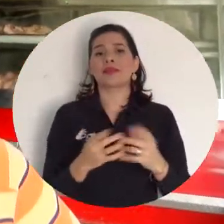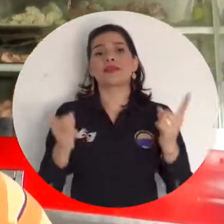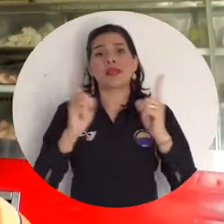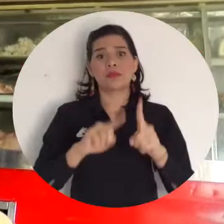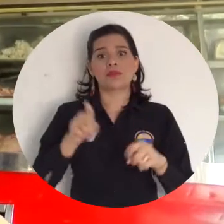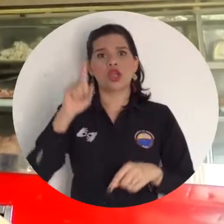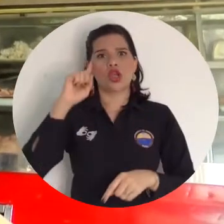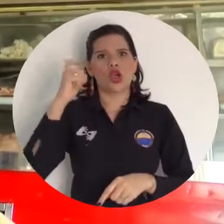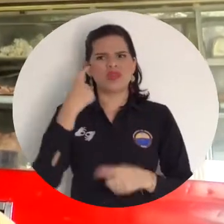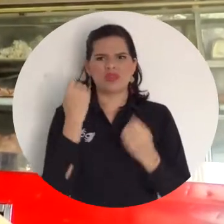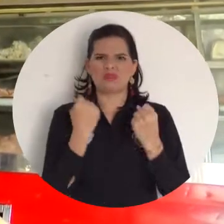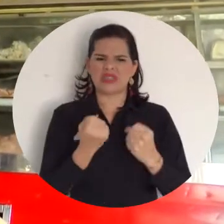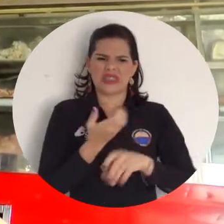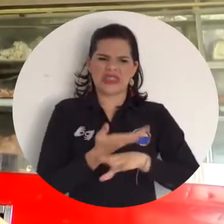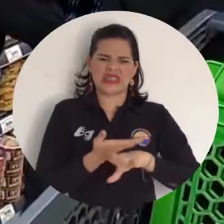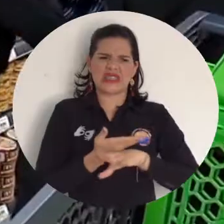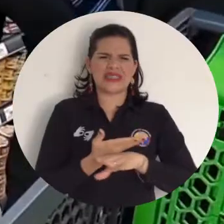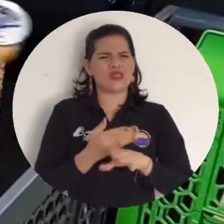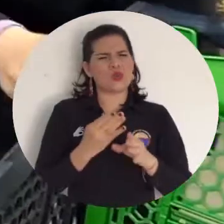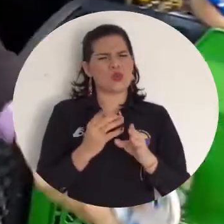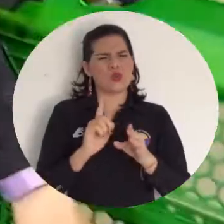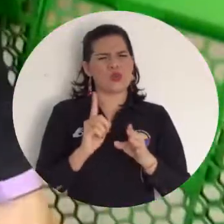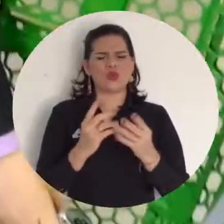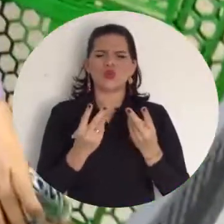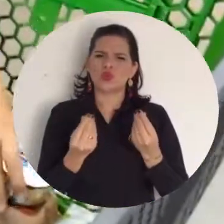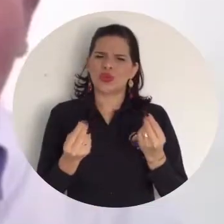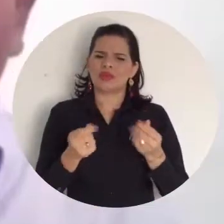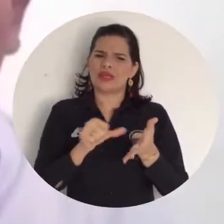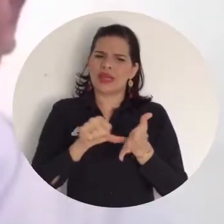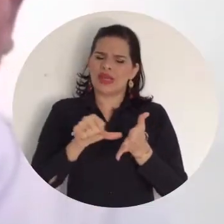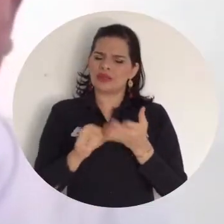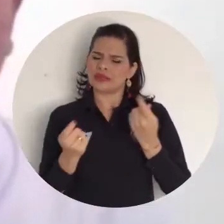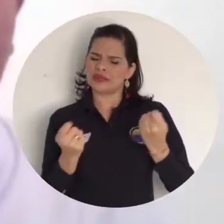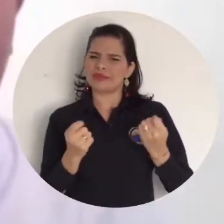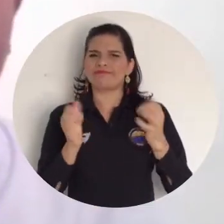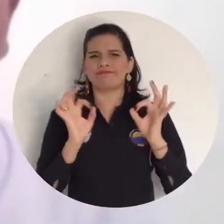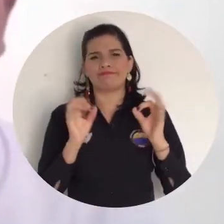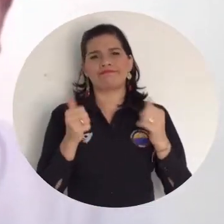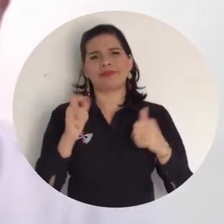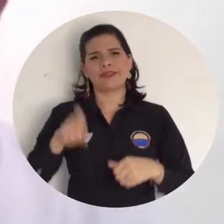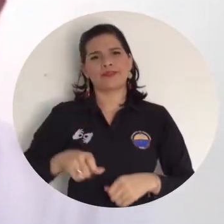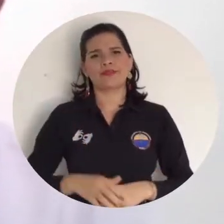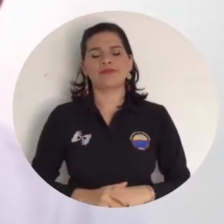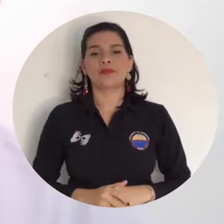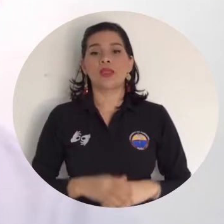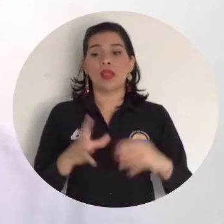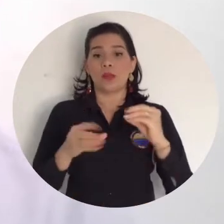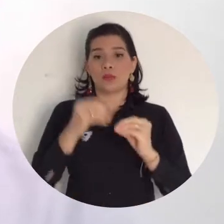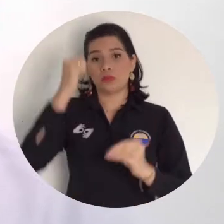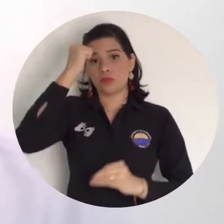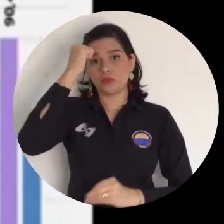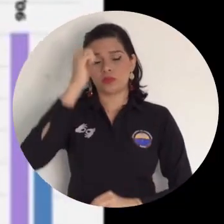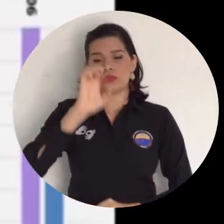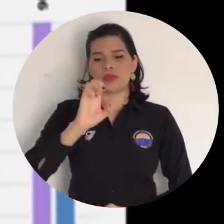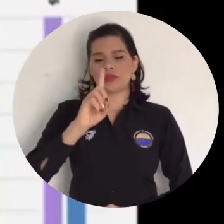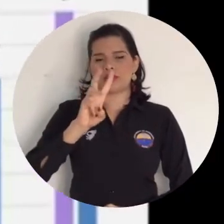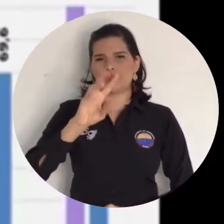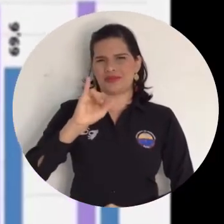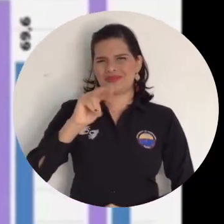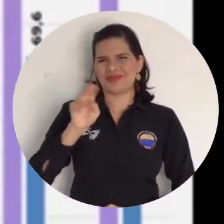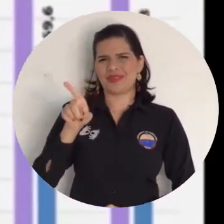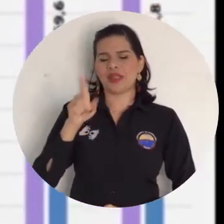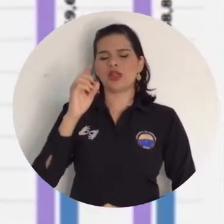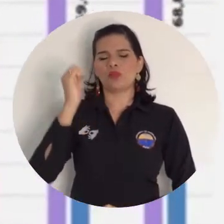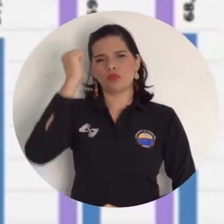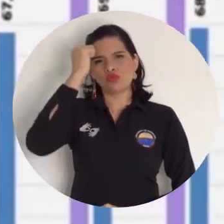juegan un papel más importante en la asignación y definición de los gastos públicos. Finalmente, el doctor Dewin Pérez Fuentes, docente de la Universidad de Cartagena,